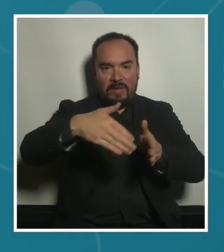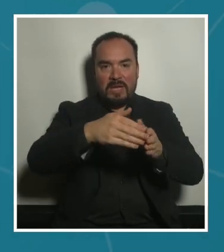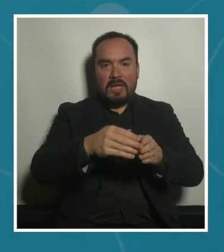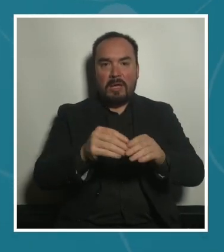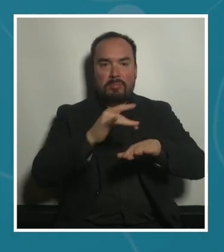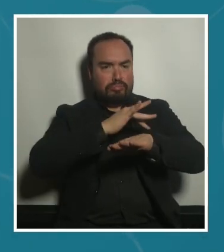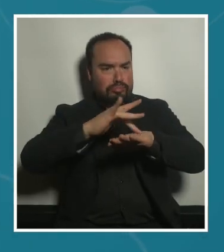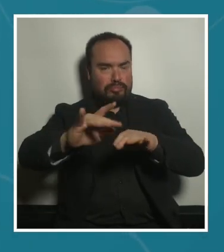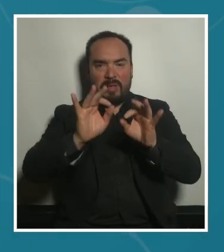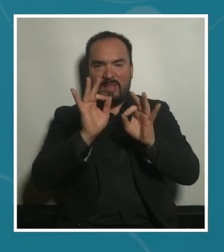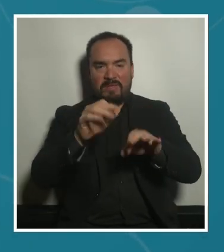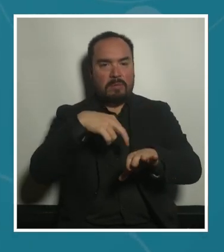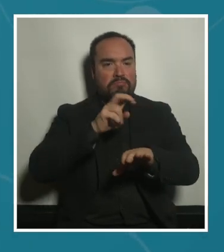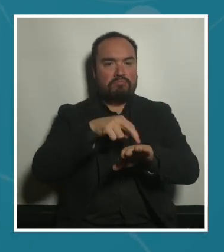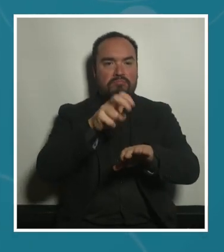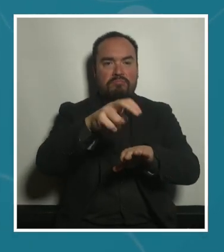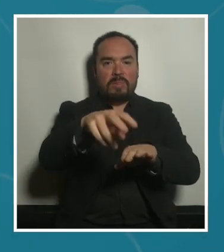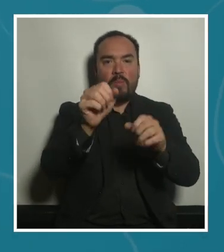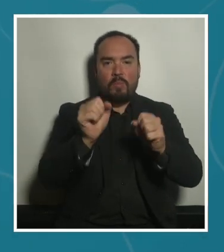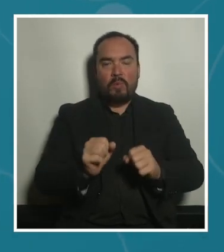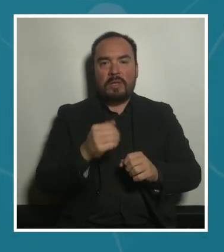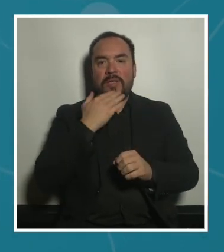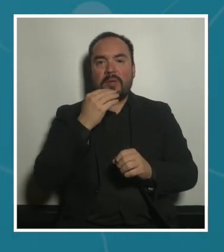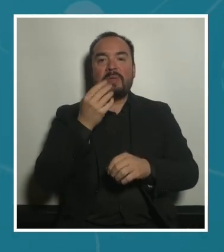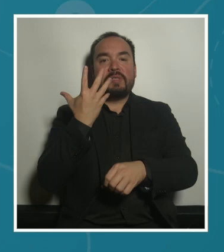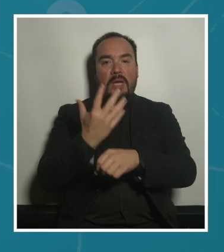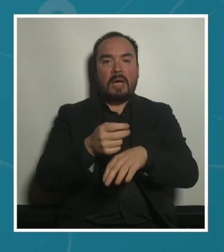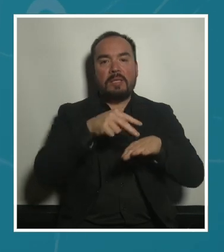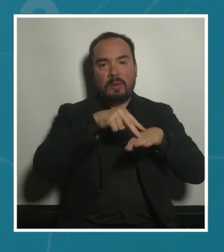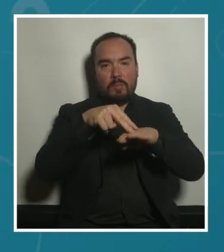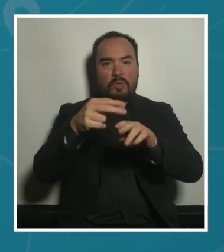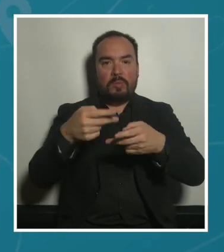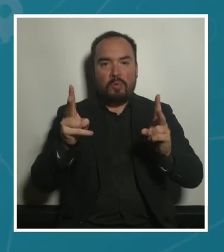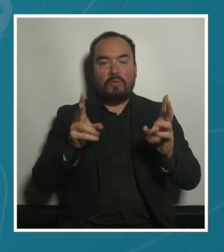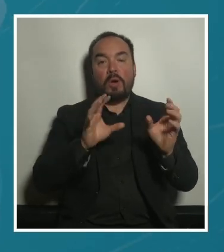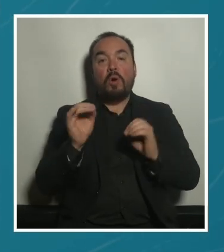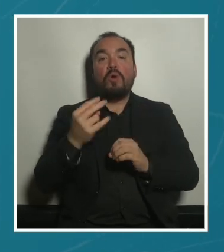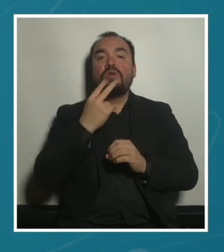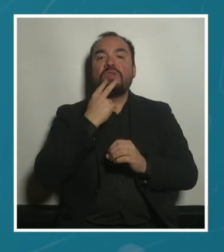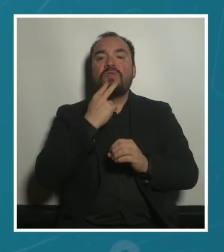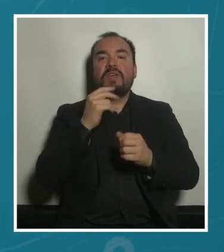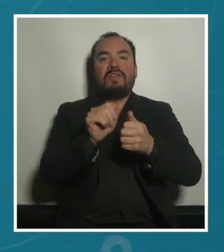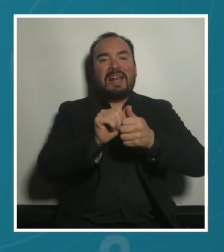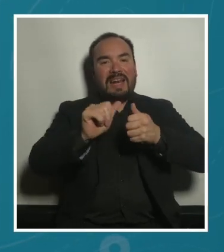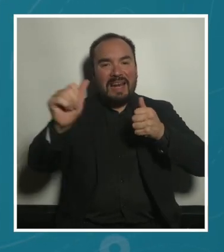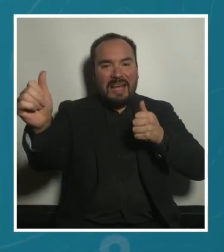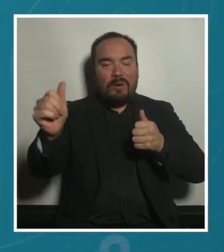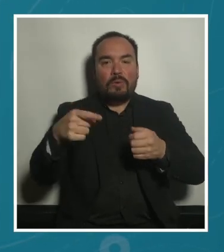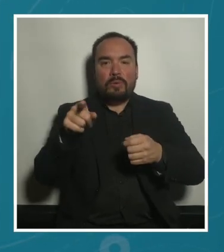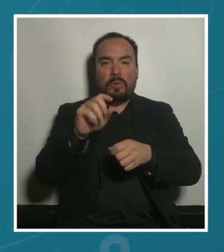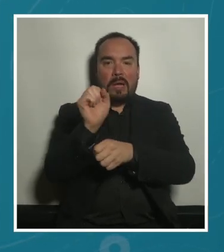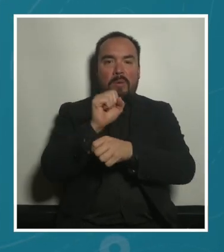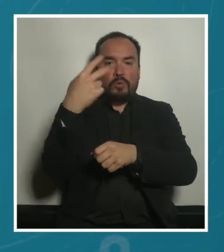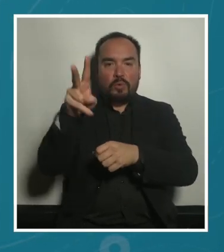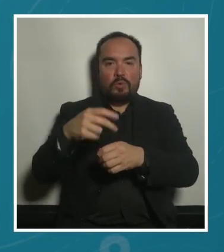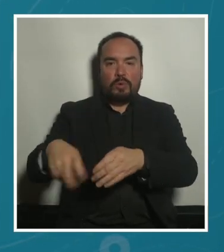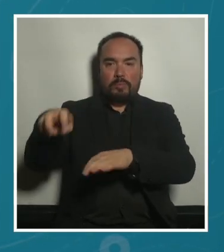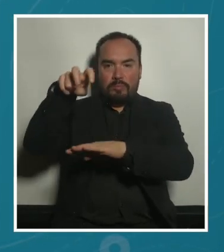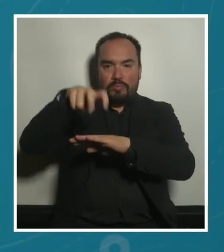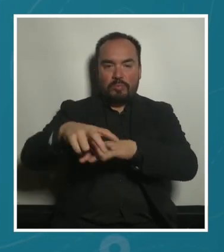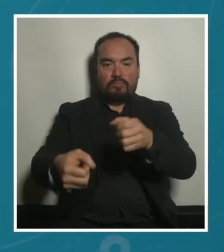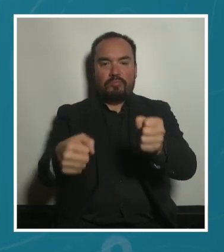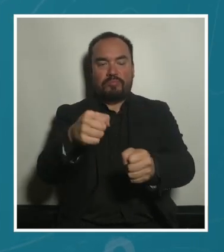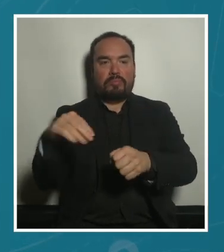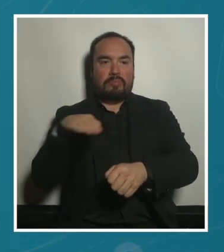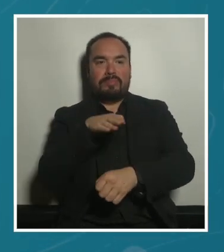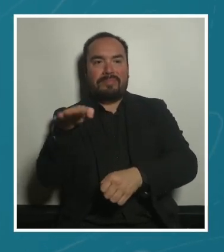público que si vives por ejemplo en una zona suburbana que tienes que coger el vehículo privado para hacer cada una de las actividades o